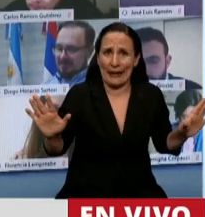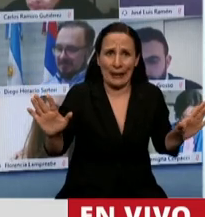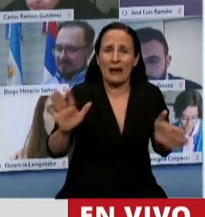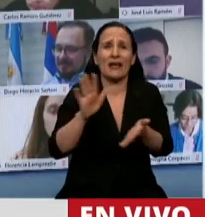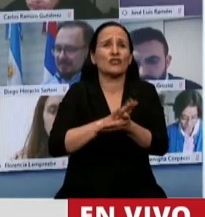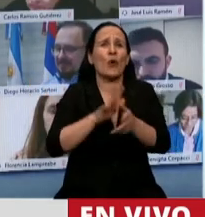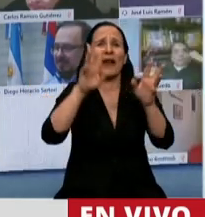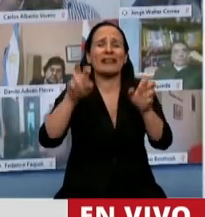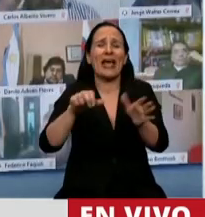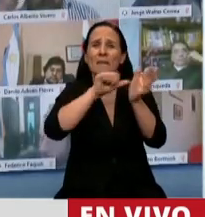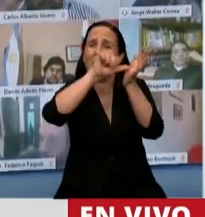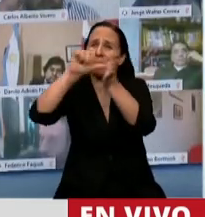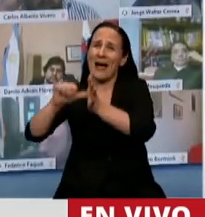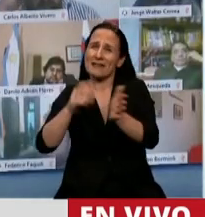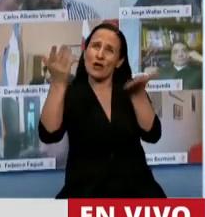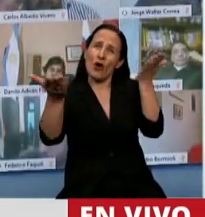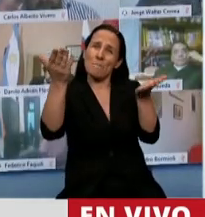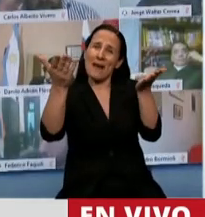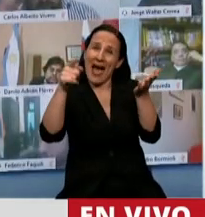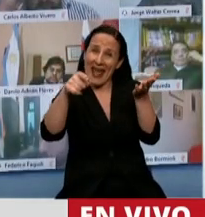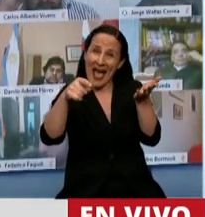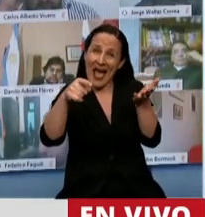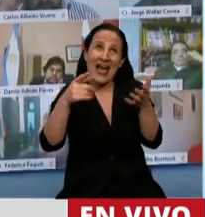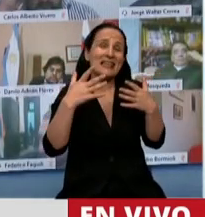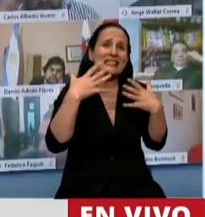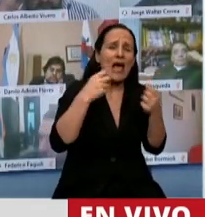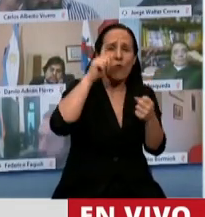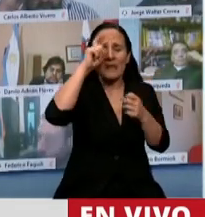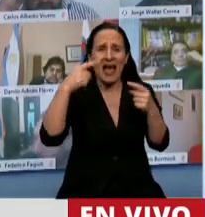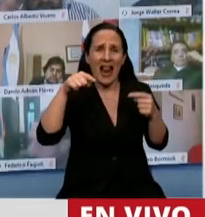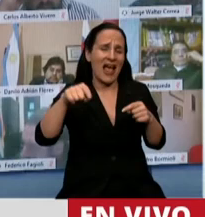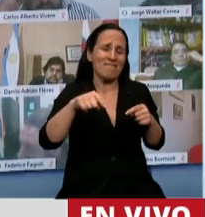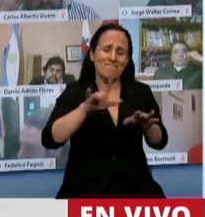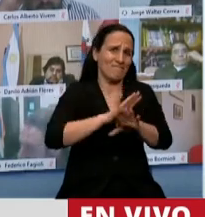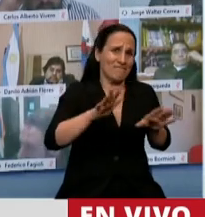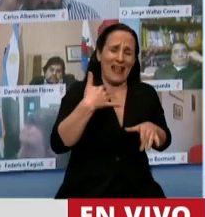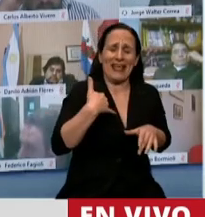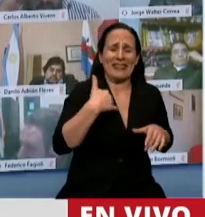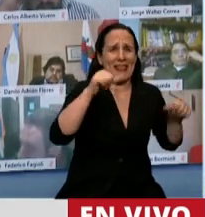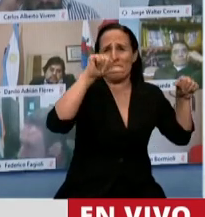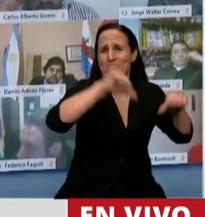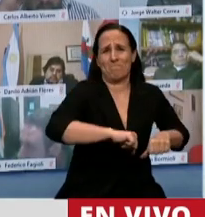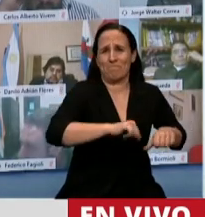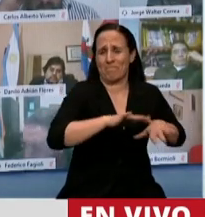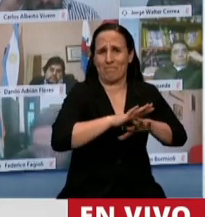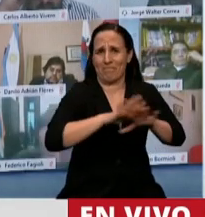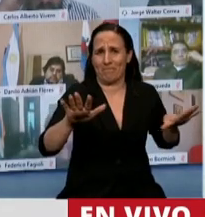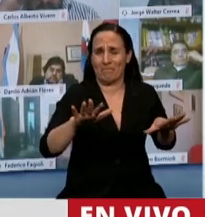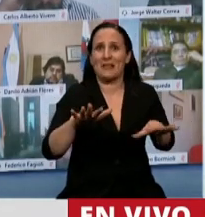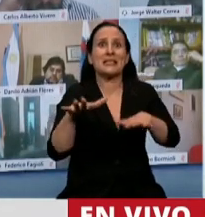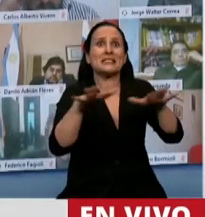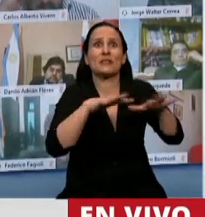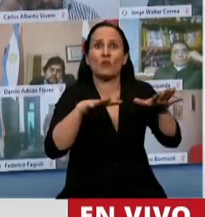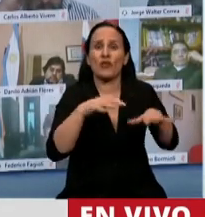de los países del mundo en los que se llevan registro. Y la Argentina está en una situación económica